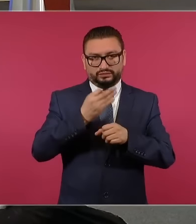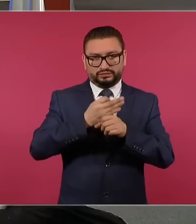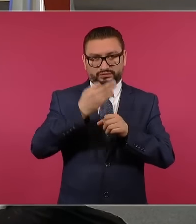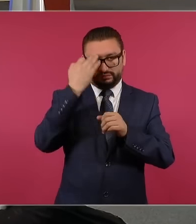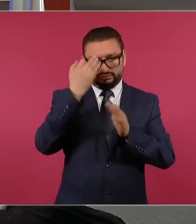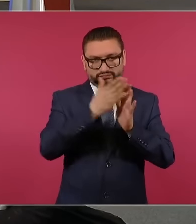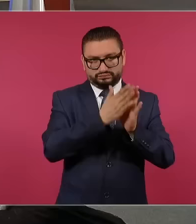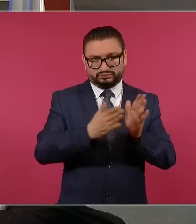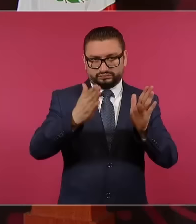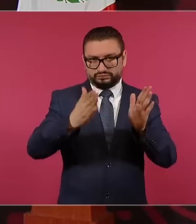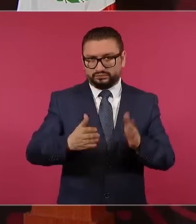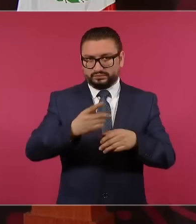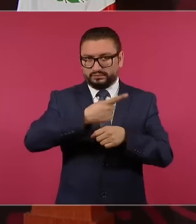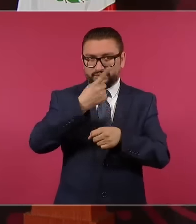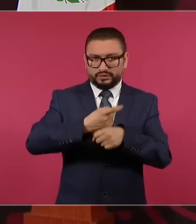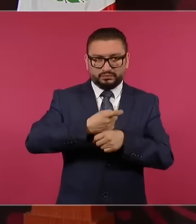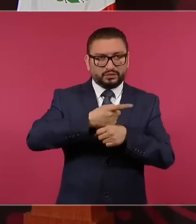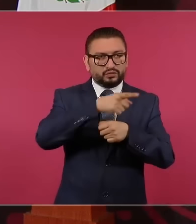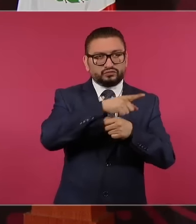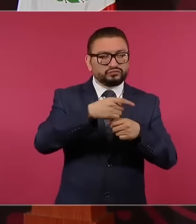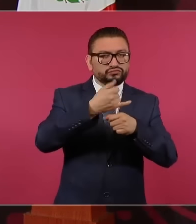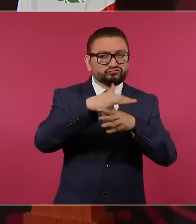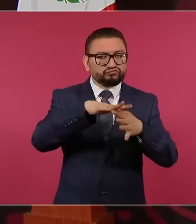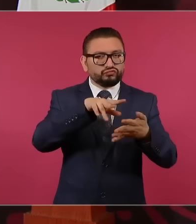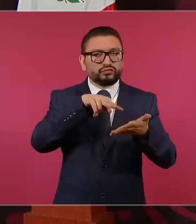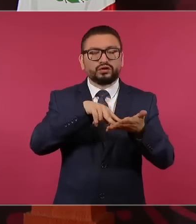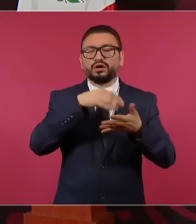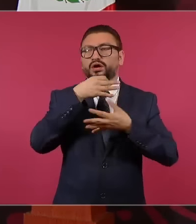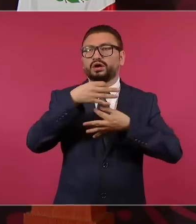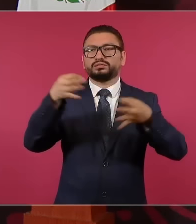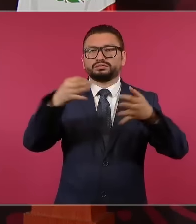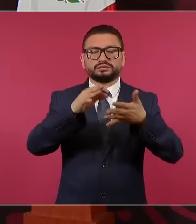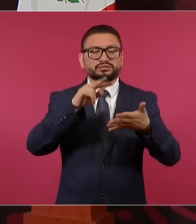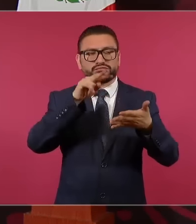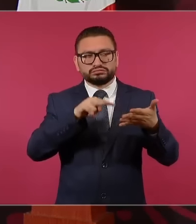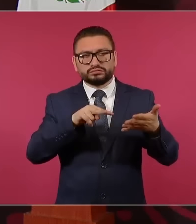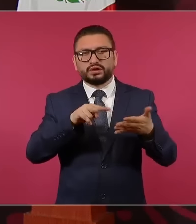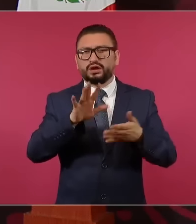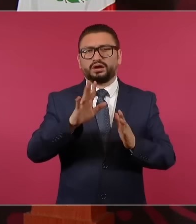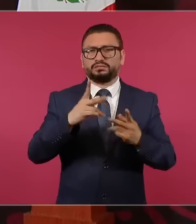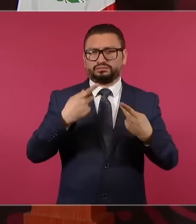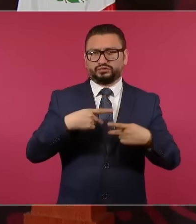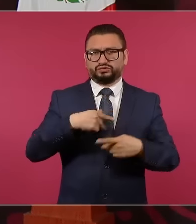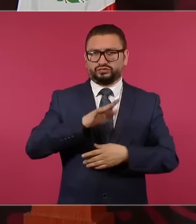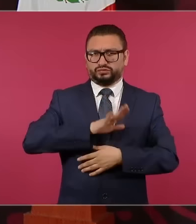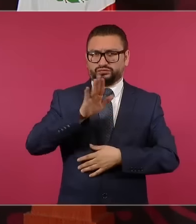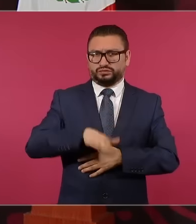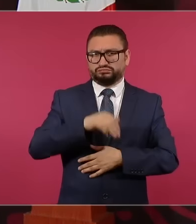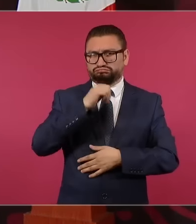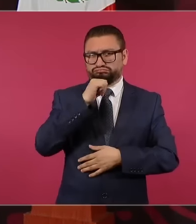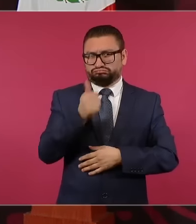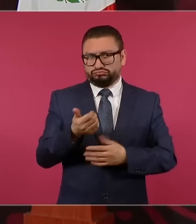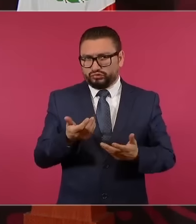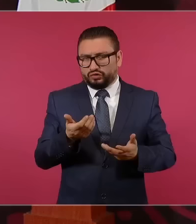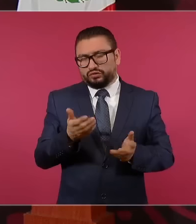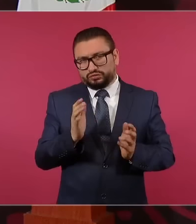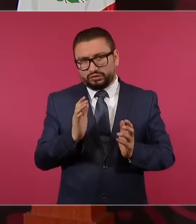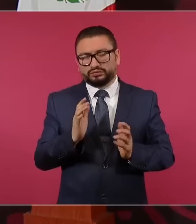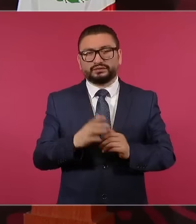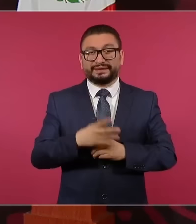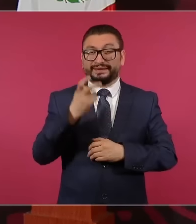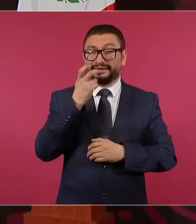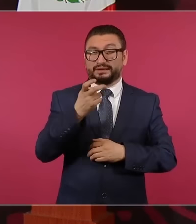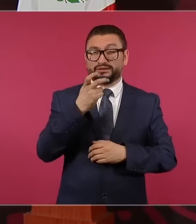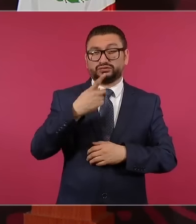primer reporte, al parecer no hay pérdidas de vidas, que es lo que más